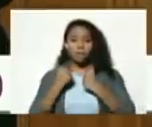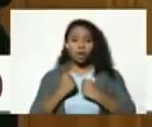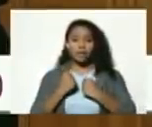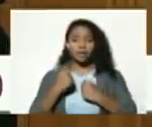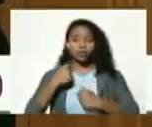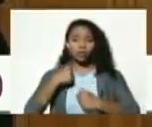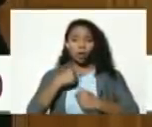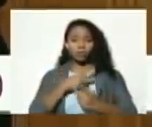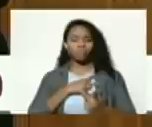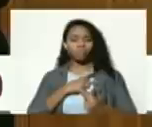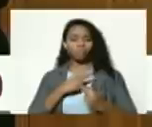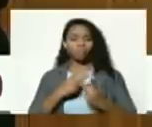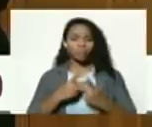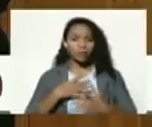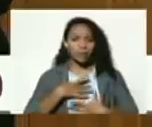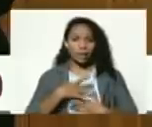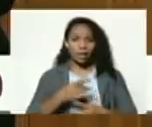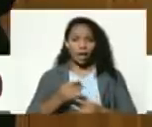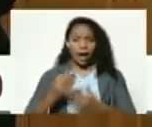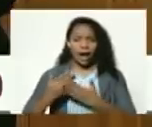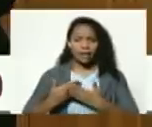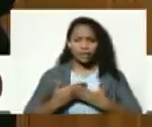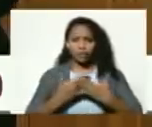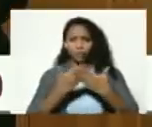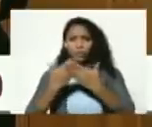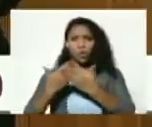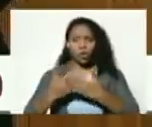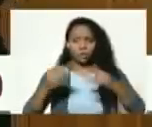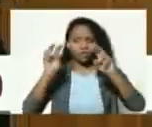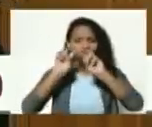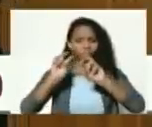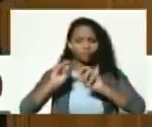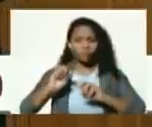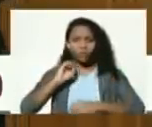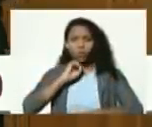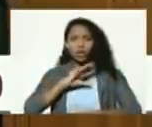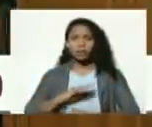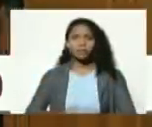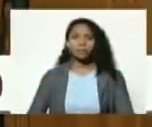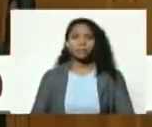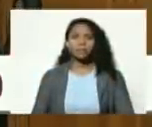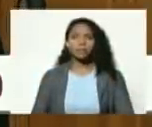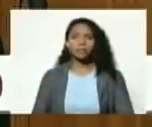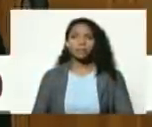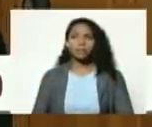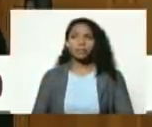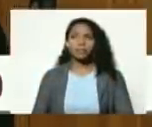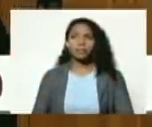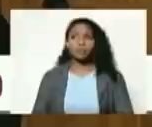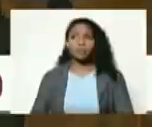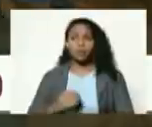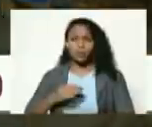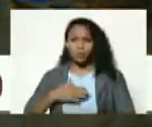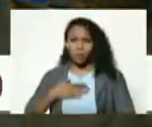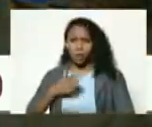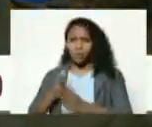vocación e interés por el estudio e investigación histórica ¿me puede por favor?